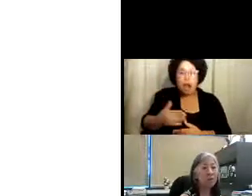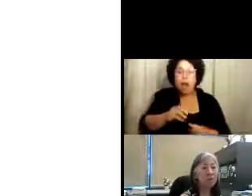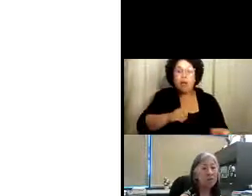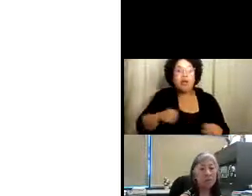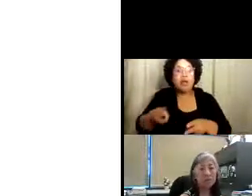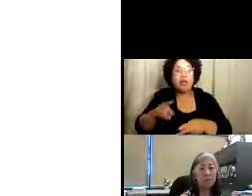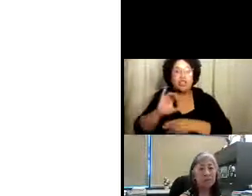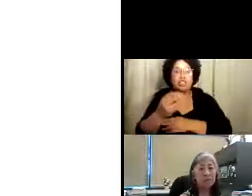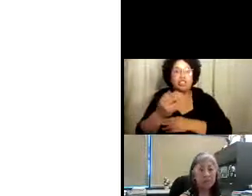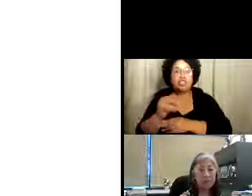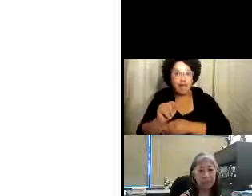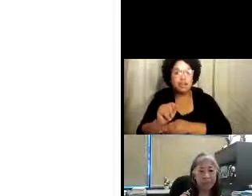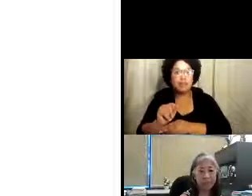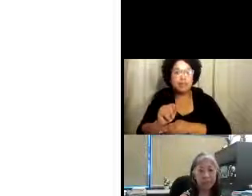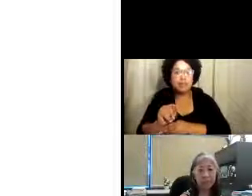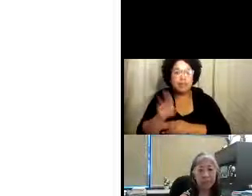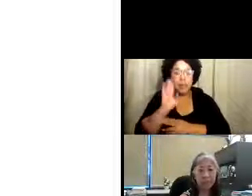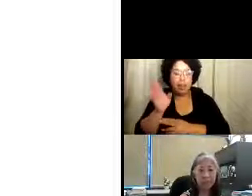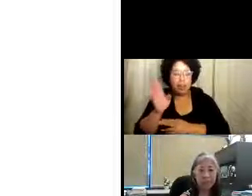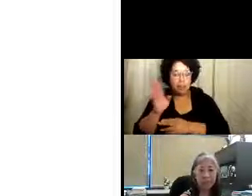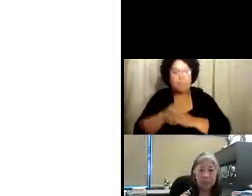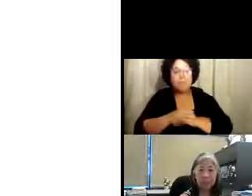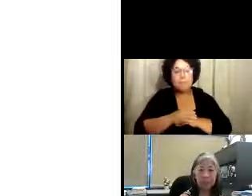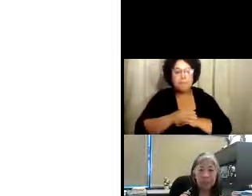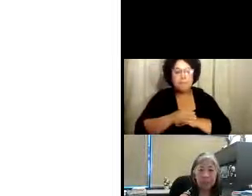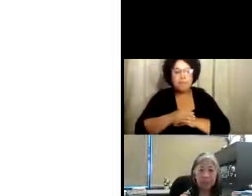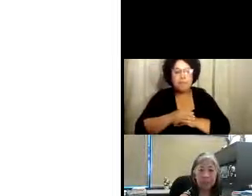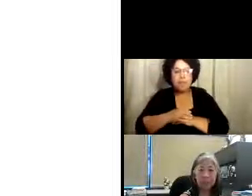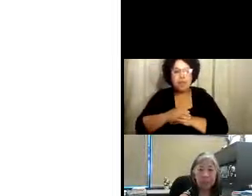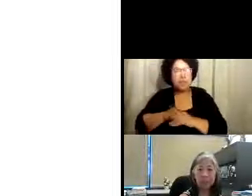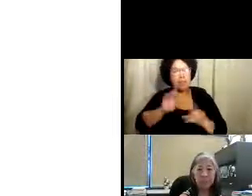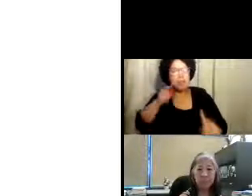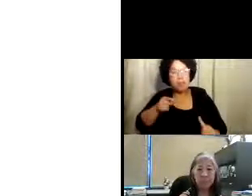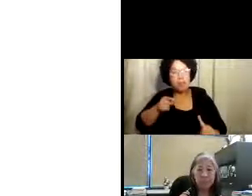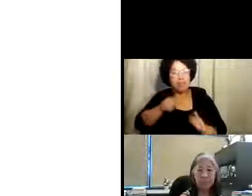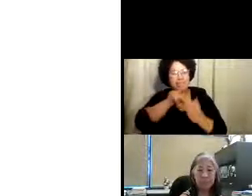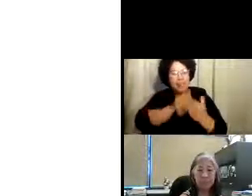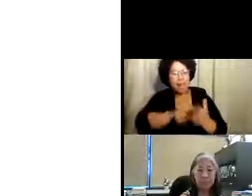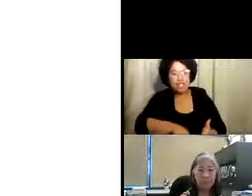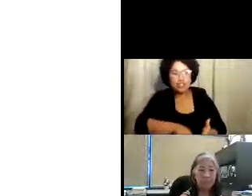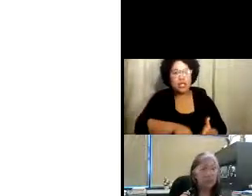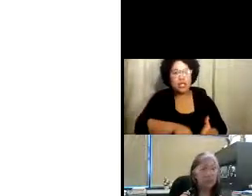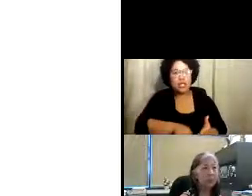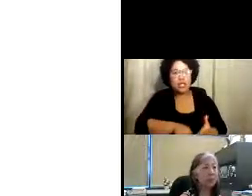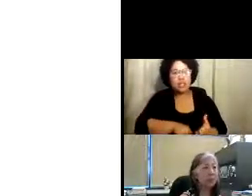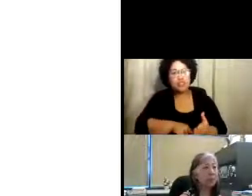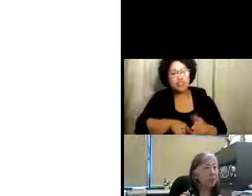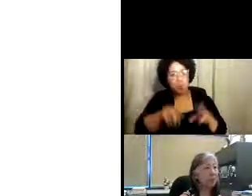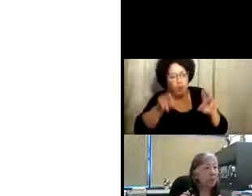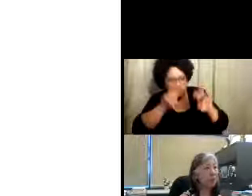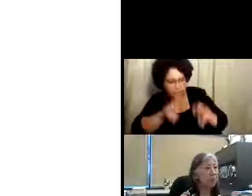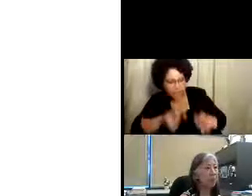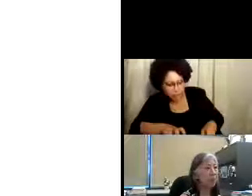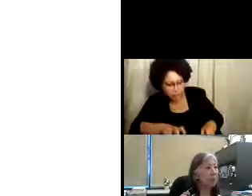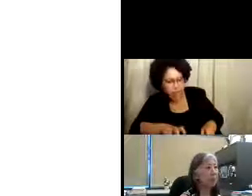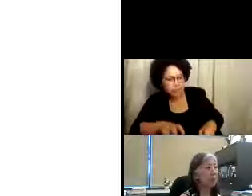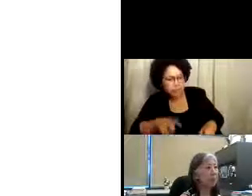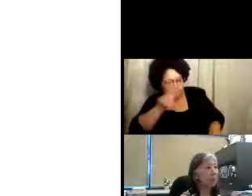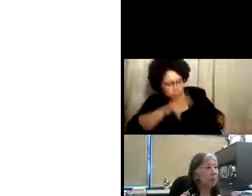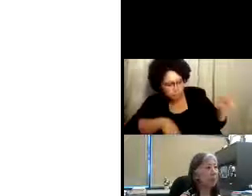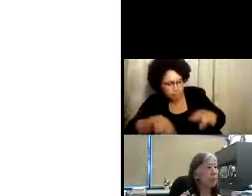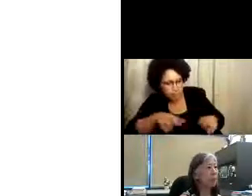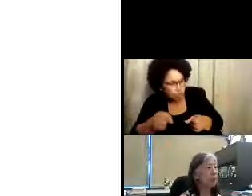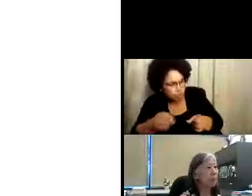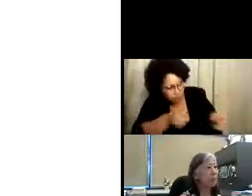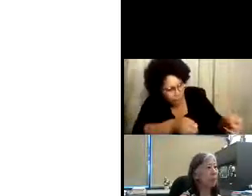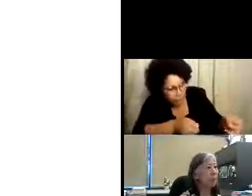de hecho a la persona que está controlando o monitoreando el chat para que ellos se lo puedan enviar. Y como ya mencioné, estas inspecciones van a poder